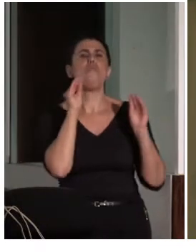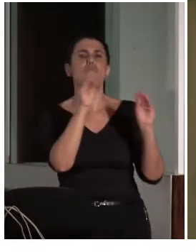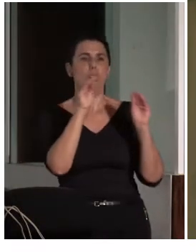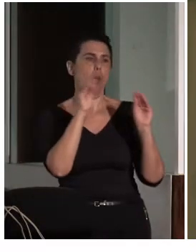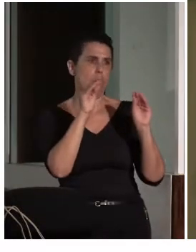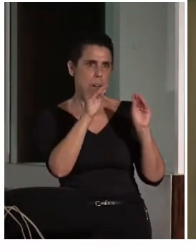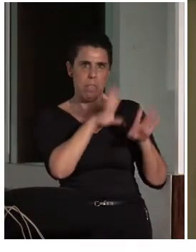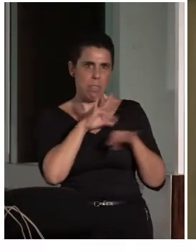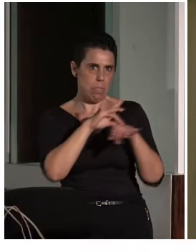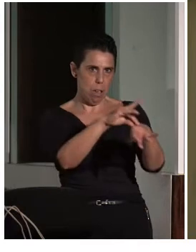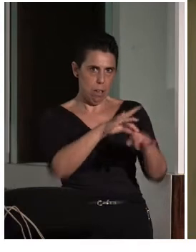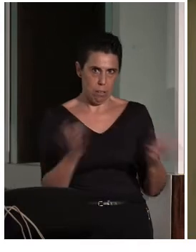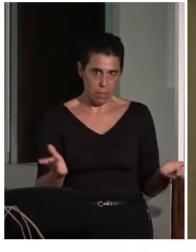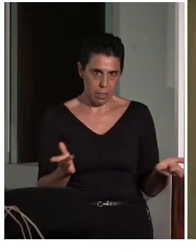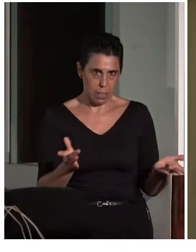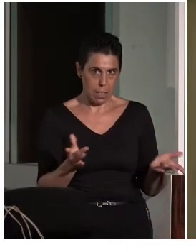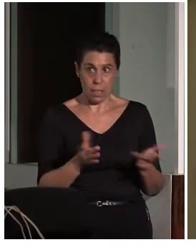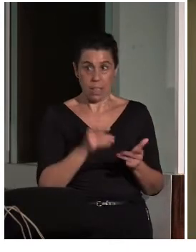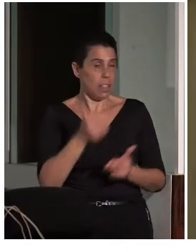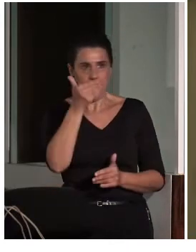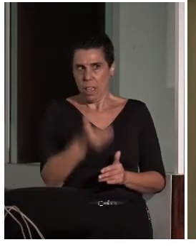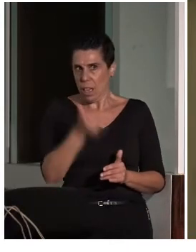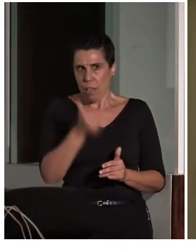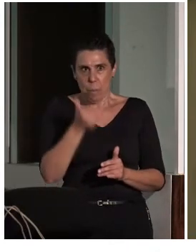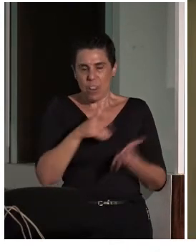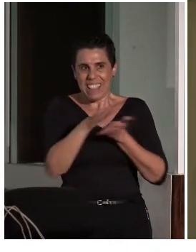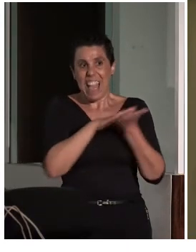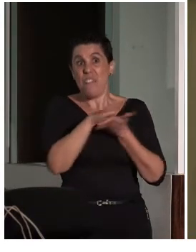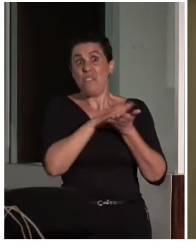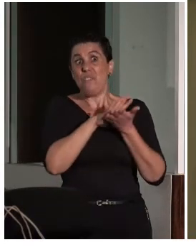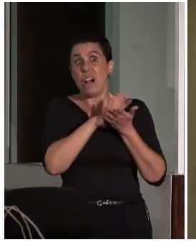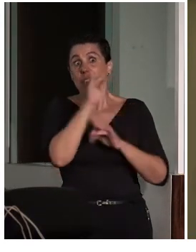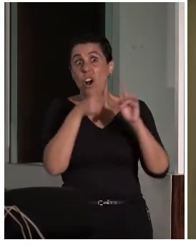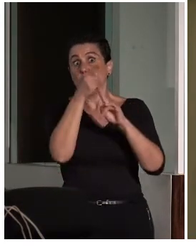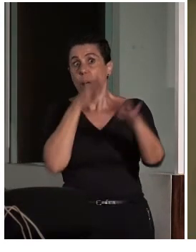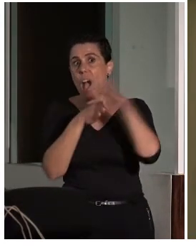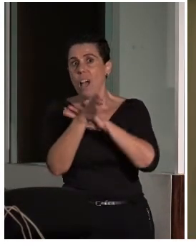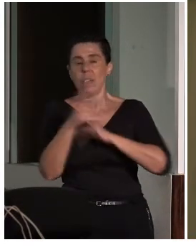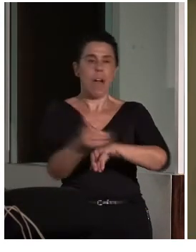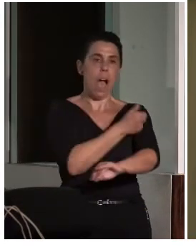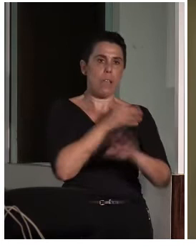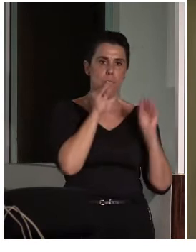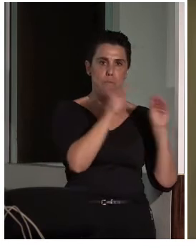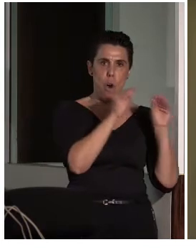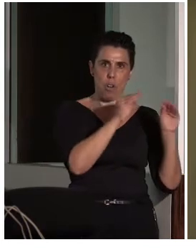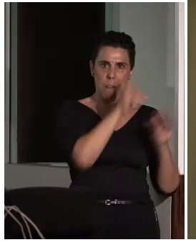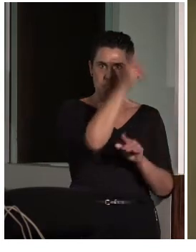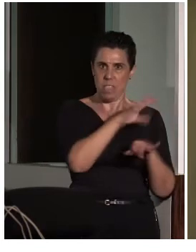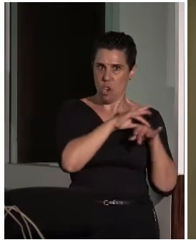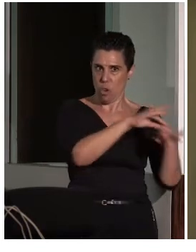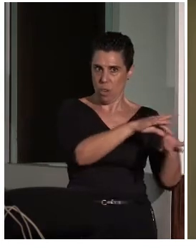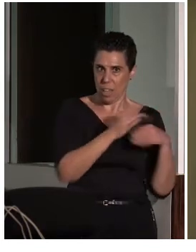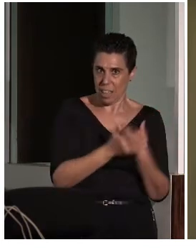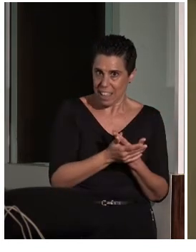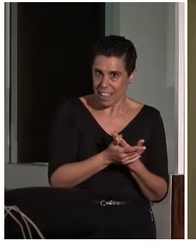básicamente es imprescindible para tener esa accesibilidad al mundo de la cultura, del patrimonio. No solamente el